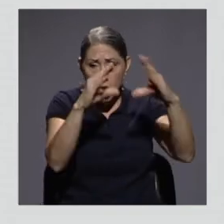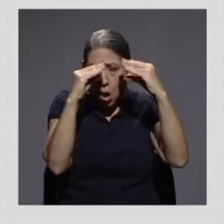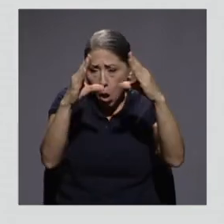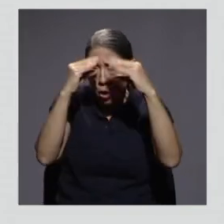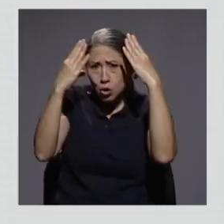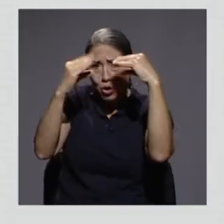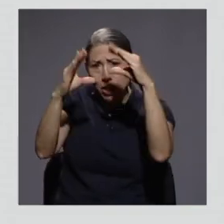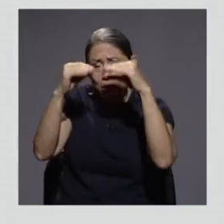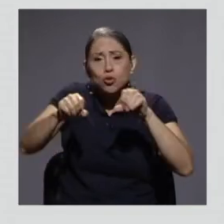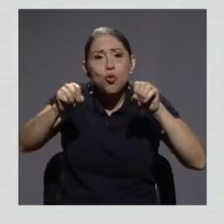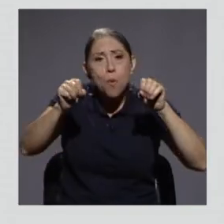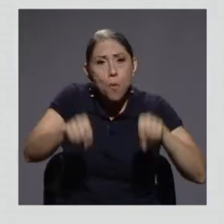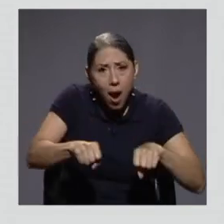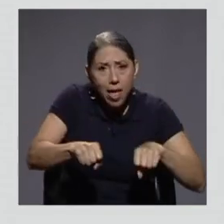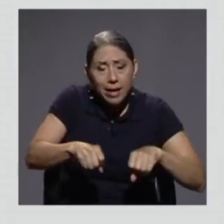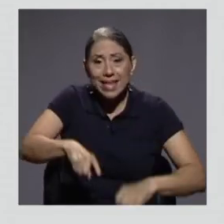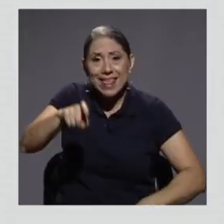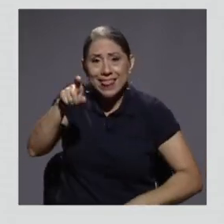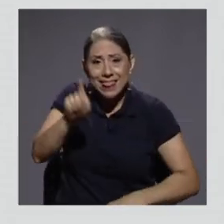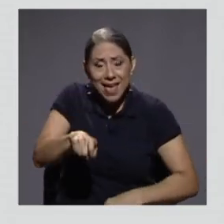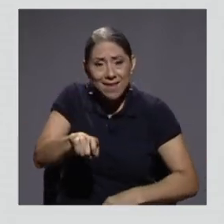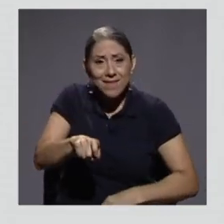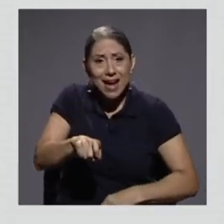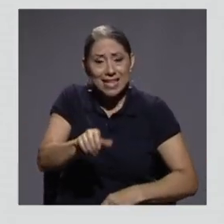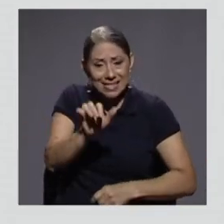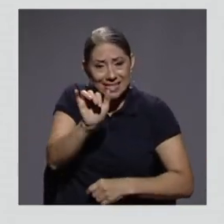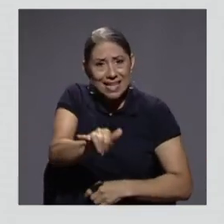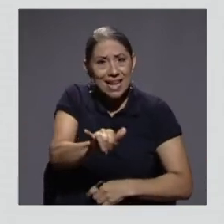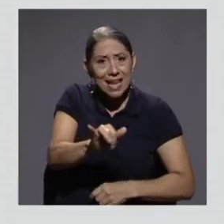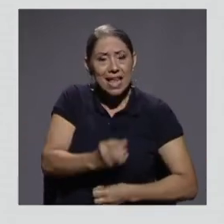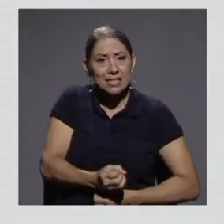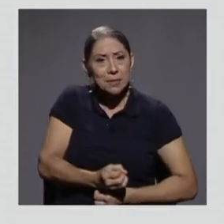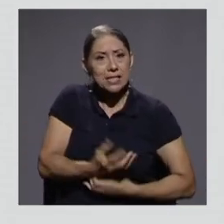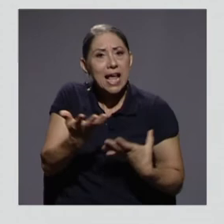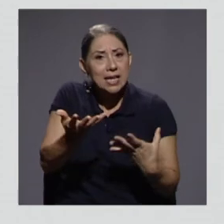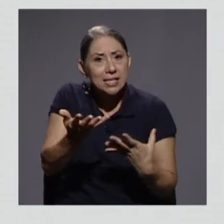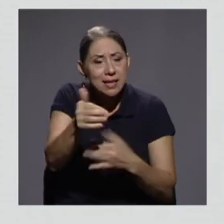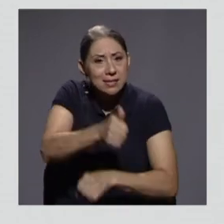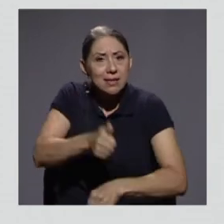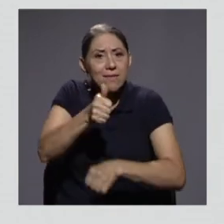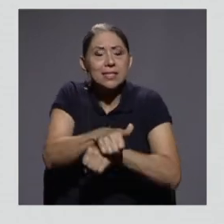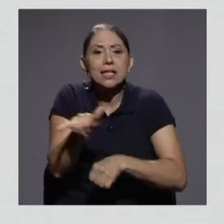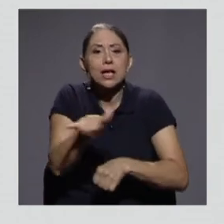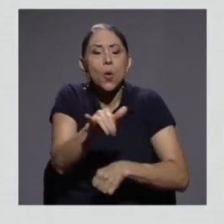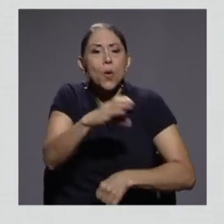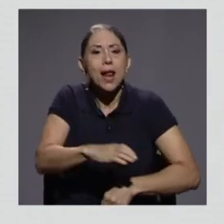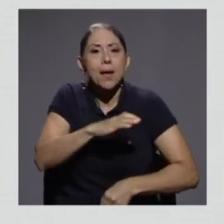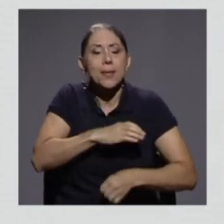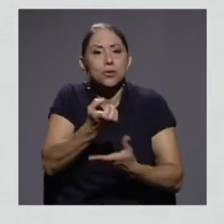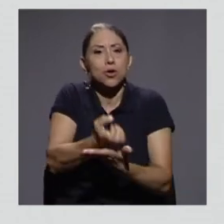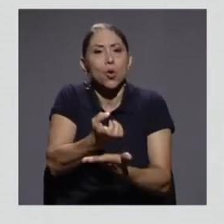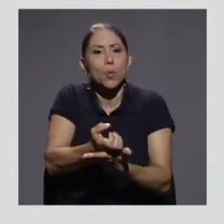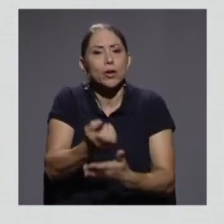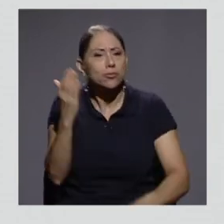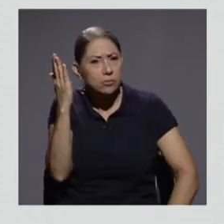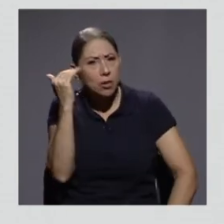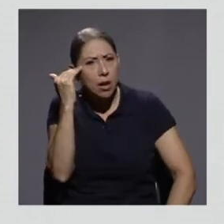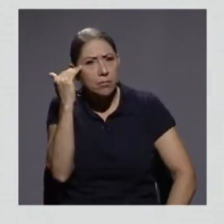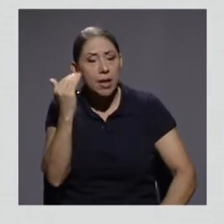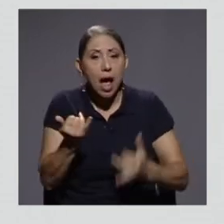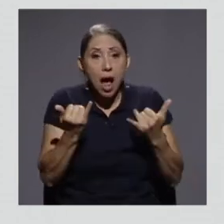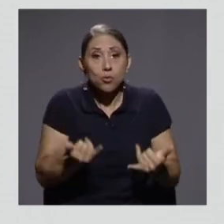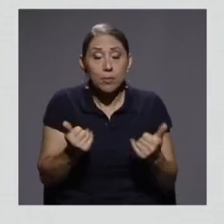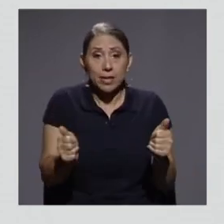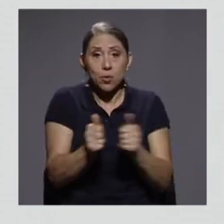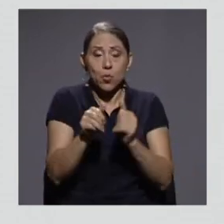y deban ser expresarse y establecerse como elementos económicos. ¿Por qué? Porque actualmente, por medio de